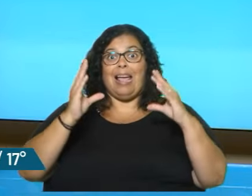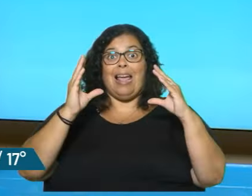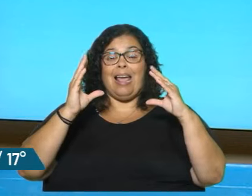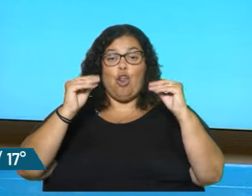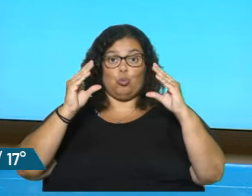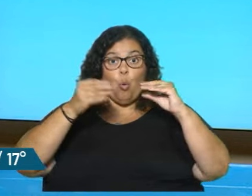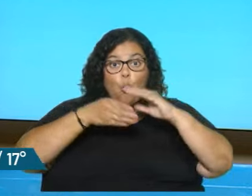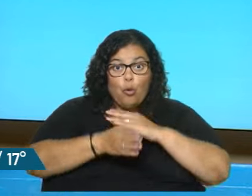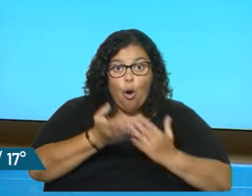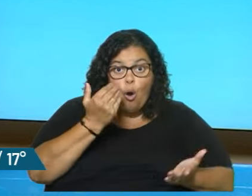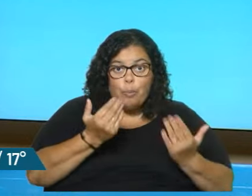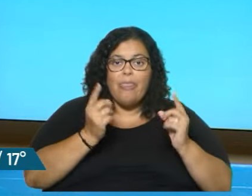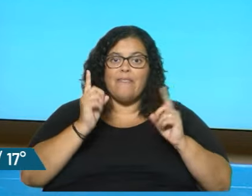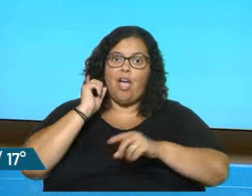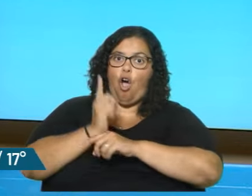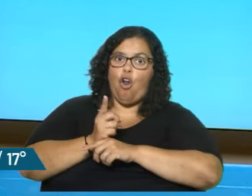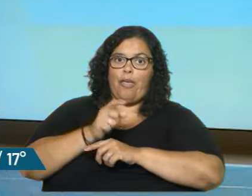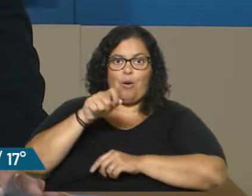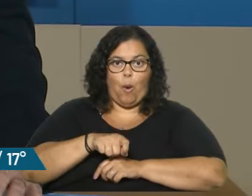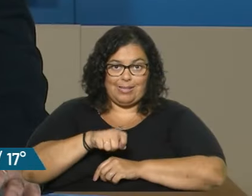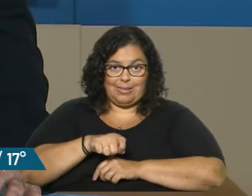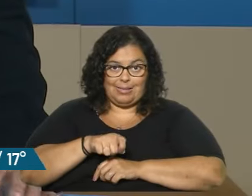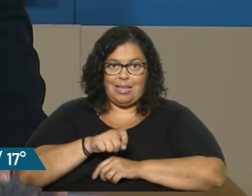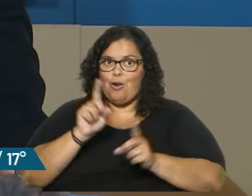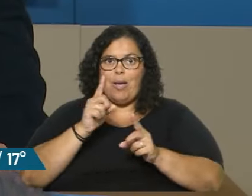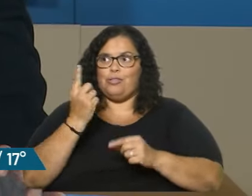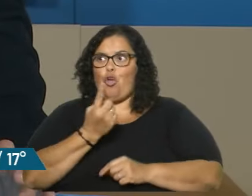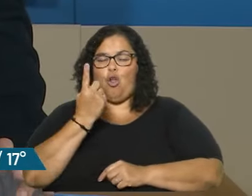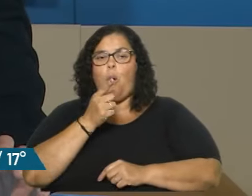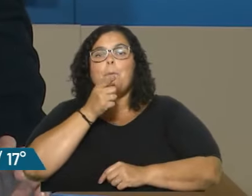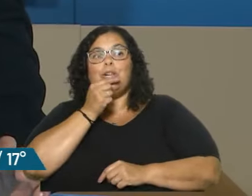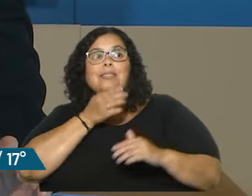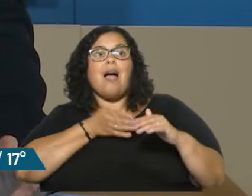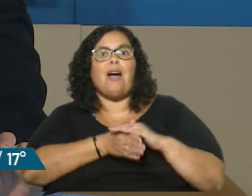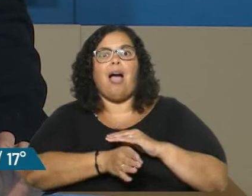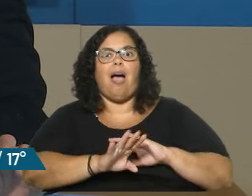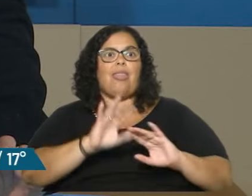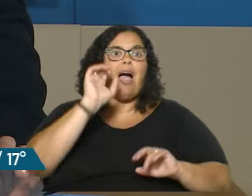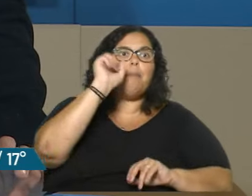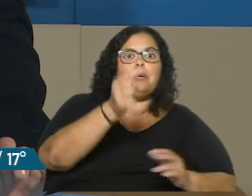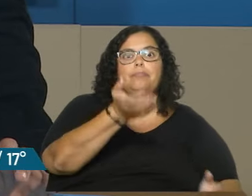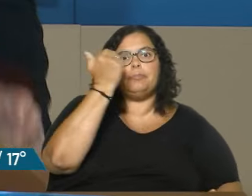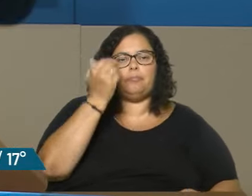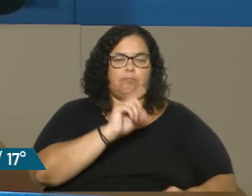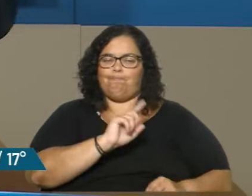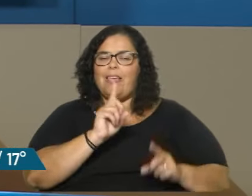orden de un juez, ¿no? No es que la policía vaya de arriba a la puerta. Bueno, pero justamente ahí está el tema. Habría que analizarlo, esa